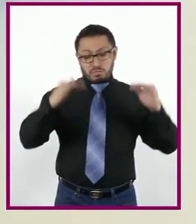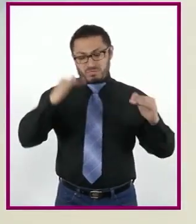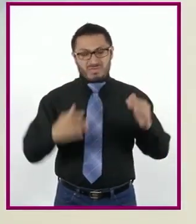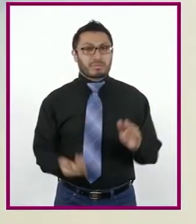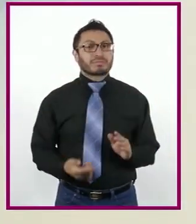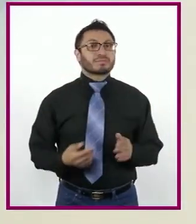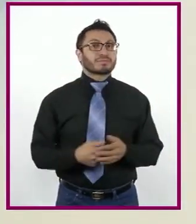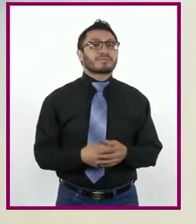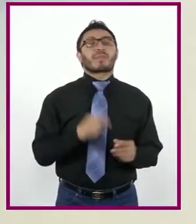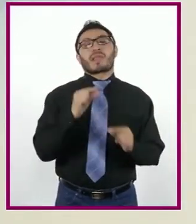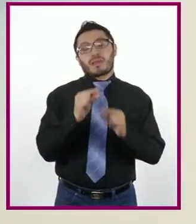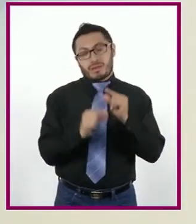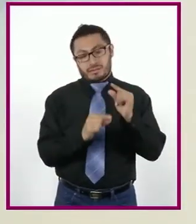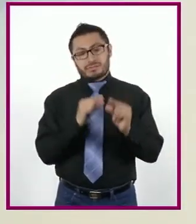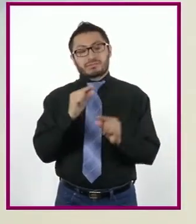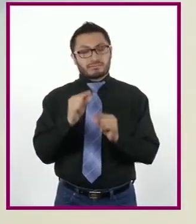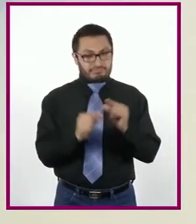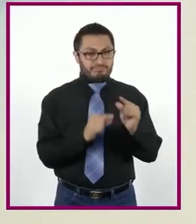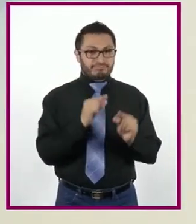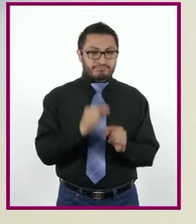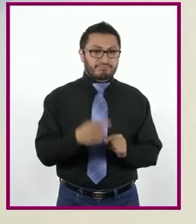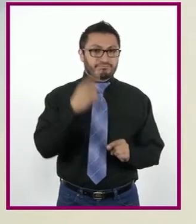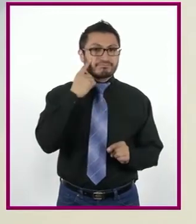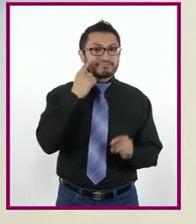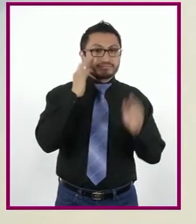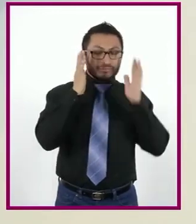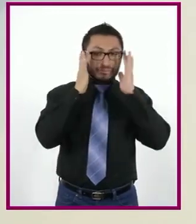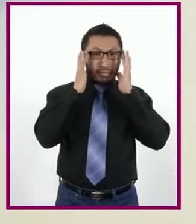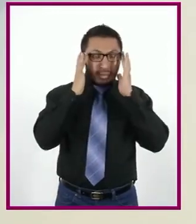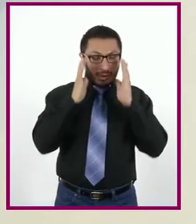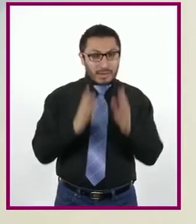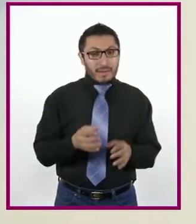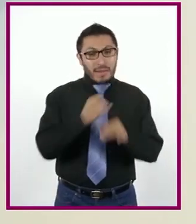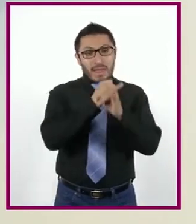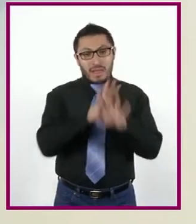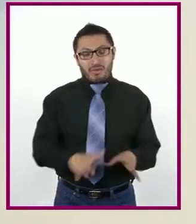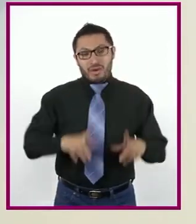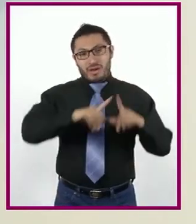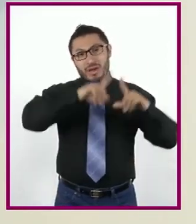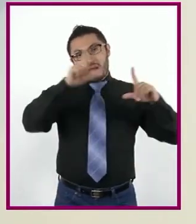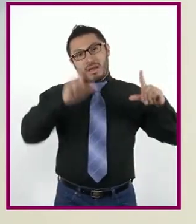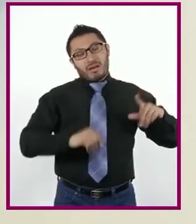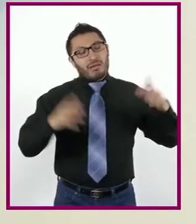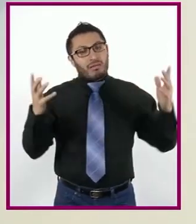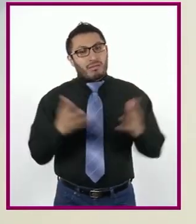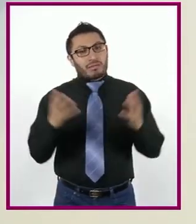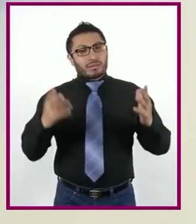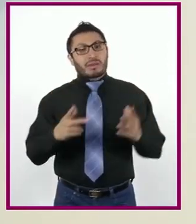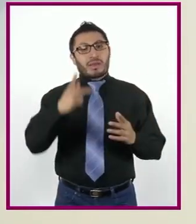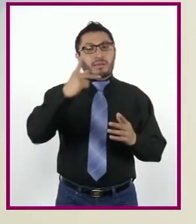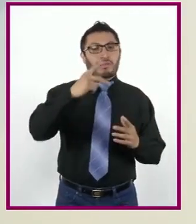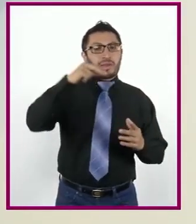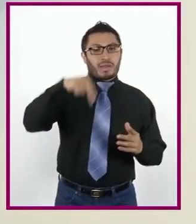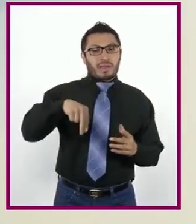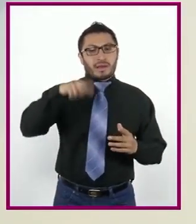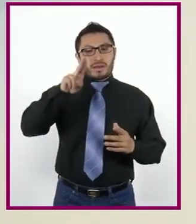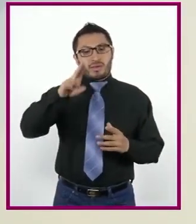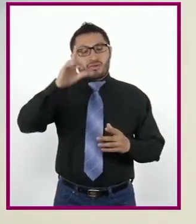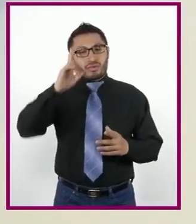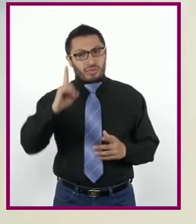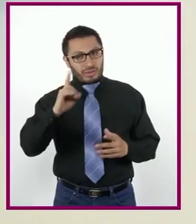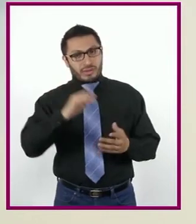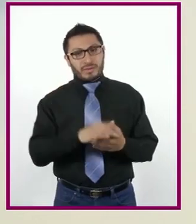Vamos por partes. Mira, de acuerdo con el informe nacional que realizó el PNUD